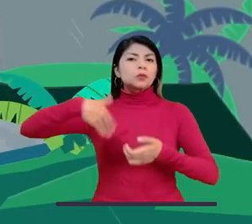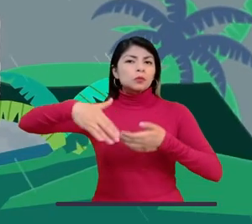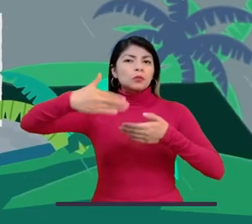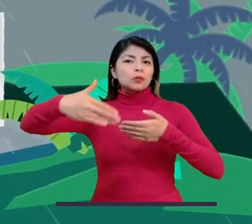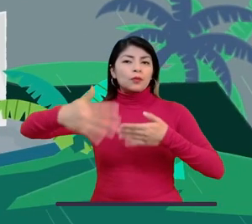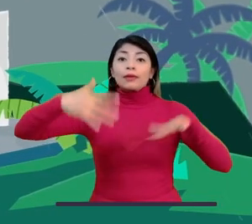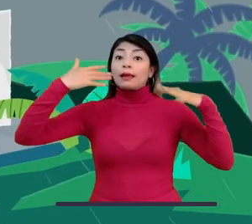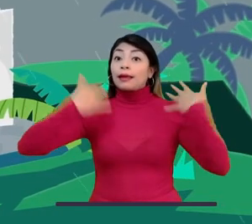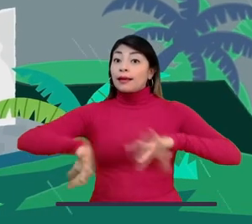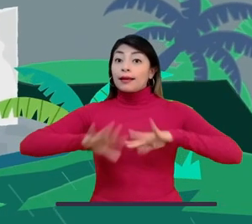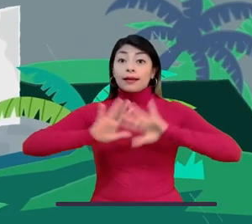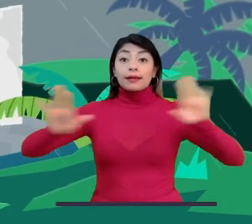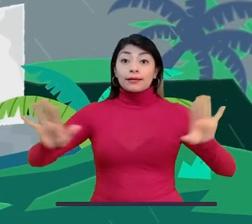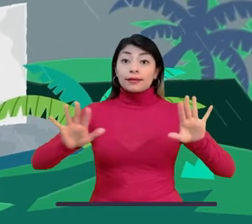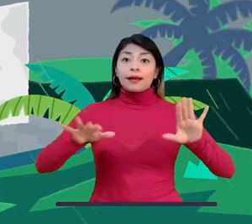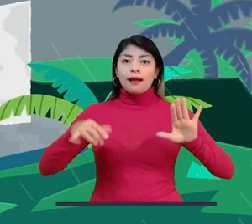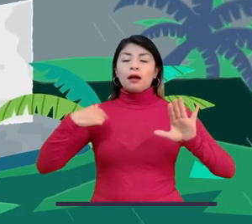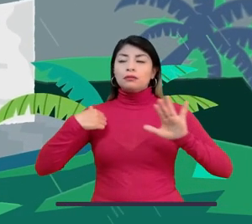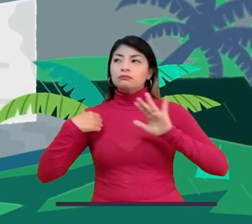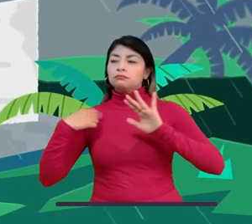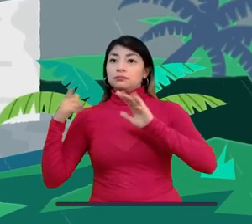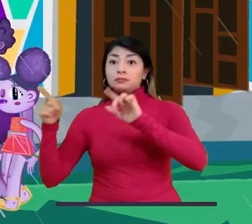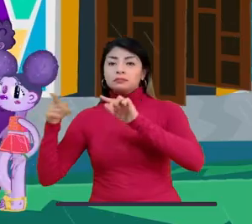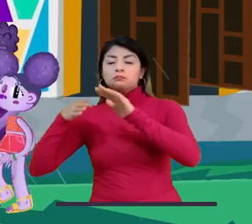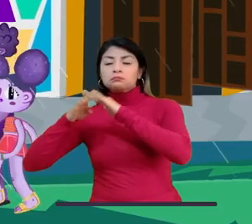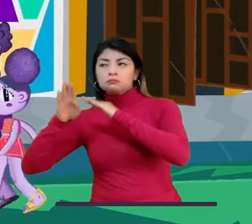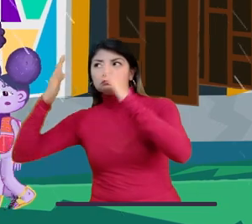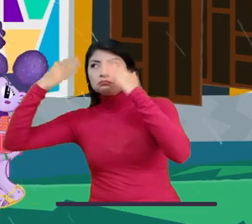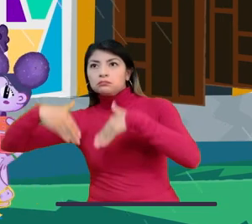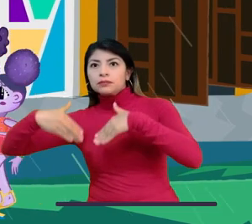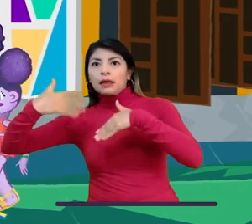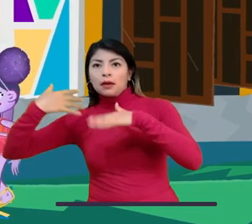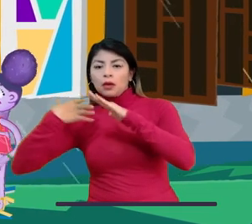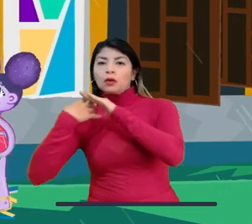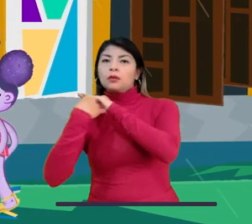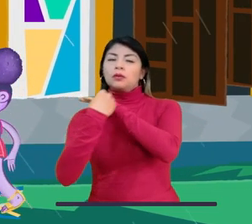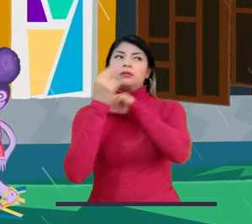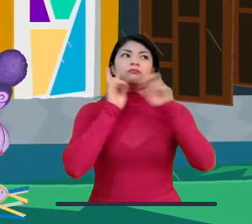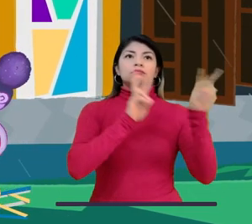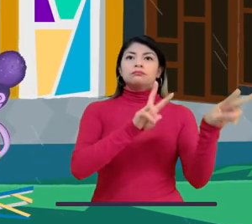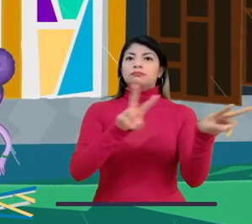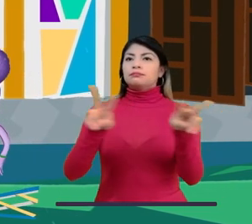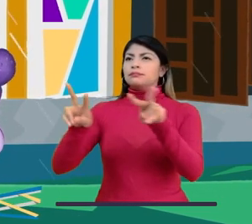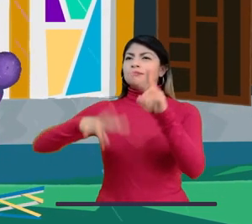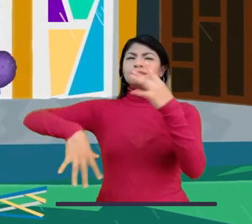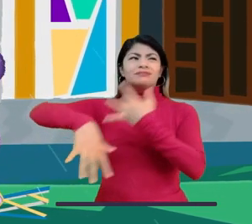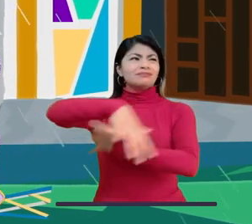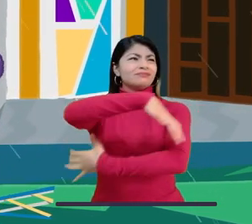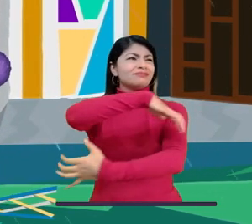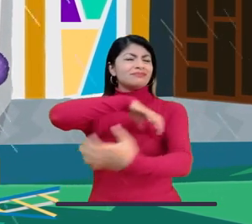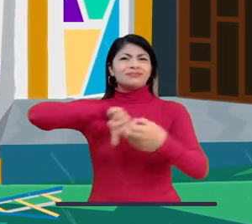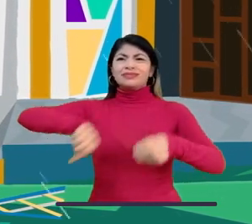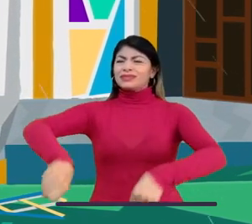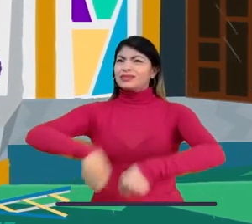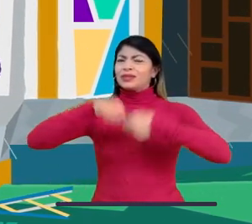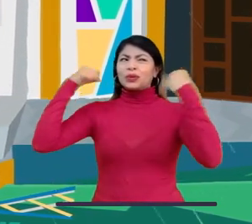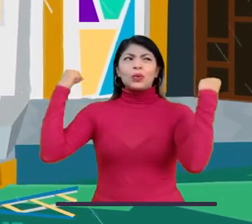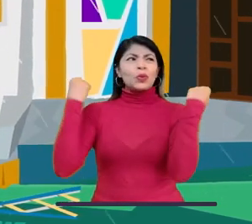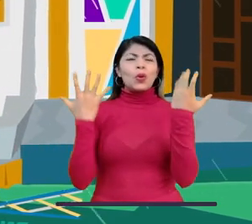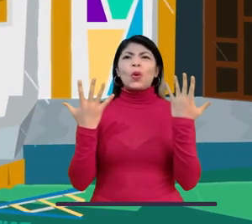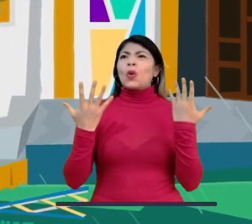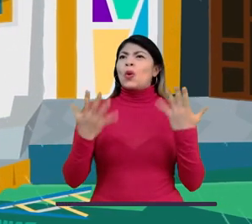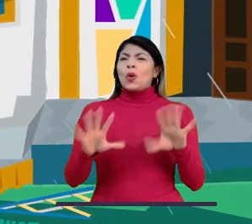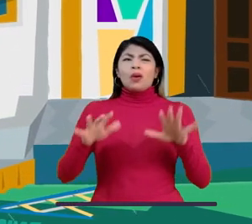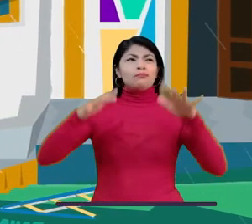Cuando ya pasó todo y pudimos salir del albergue, me dio mucha tristeza ver la isla destruida. Hasta